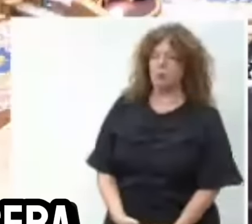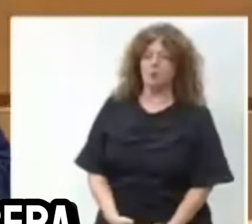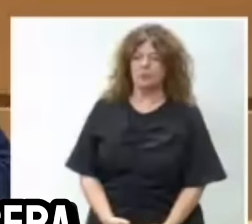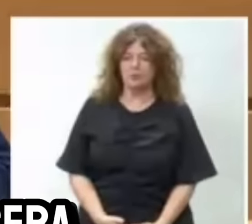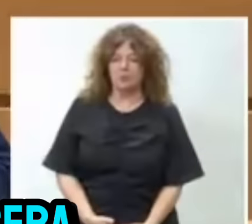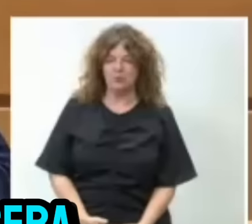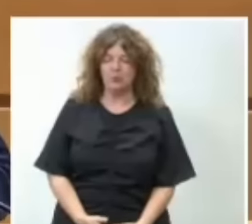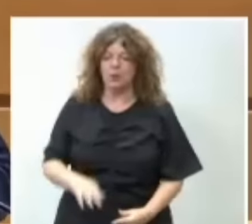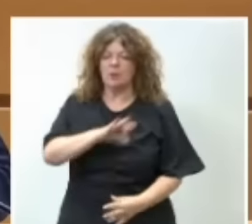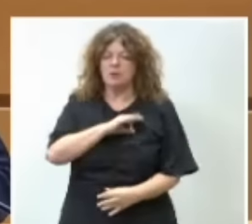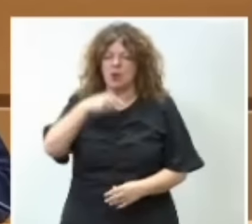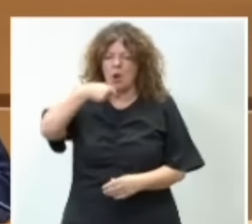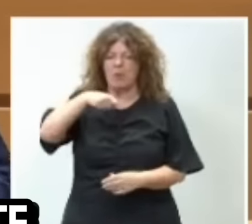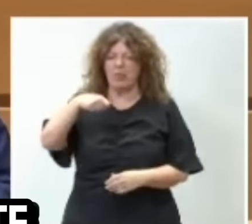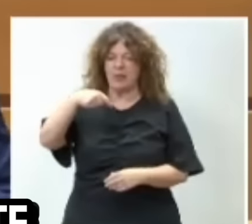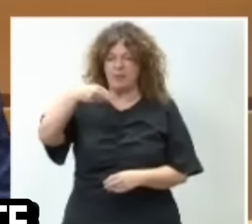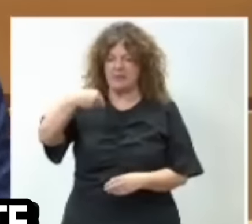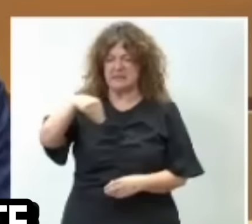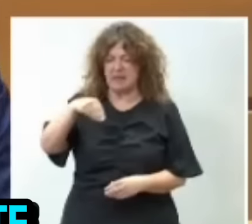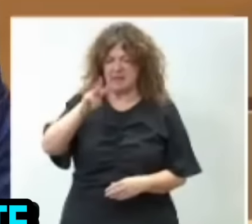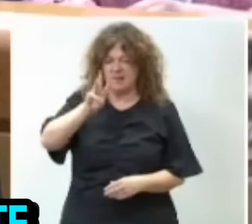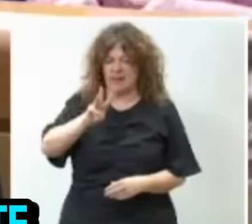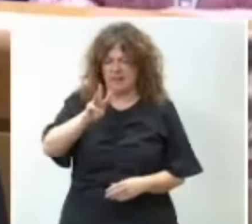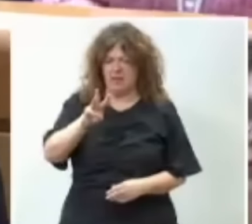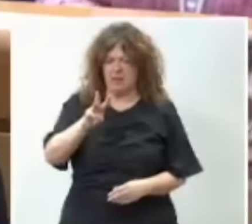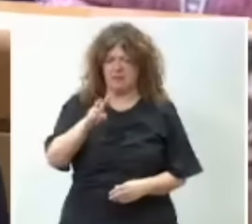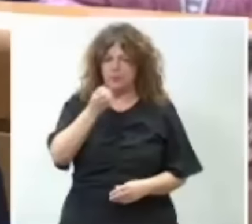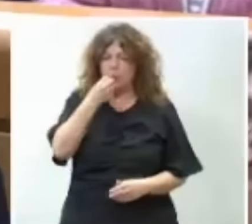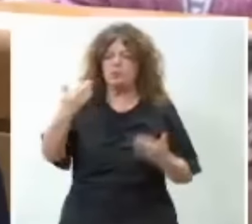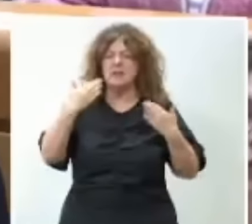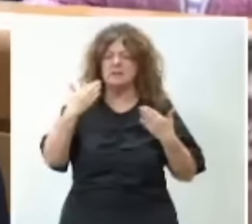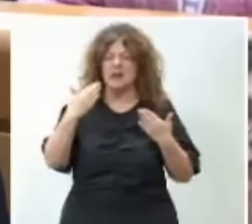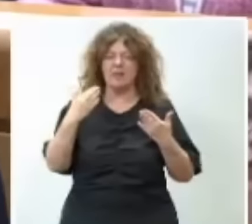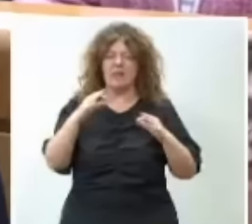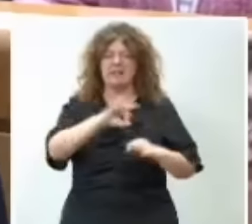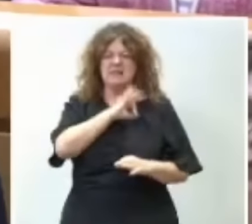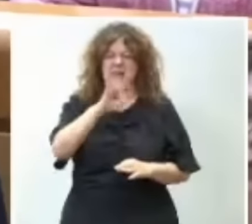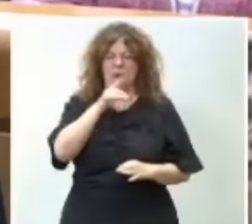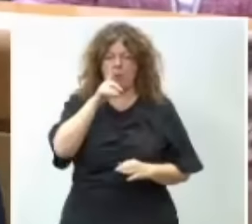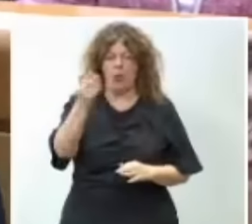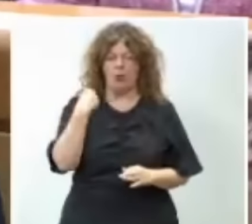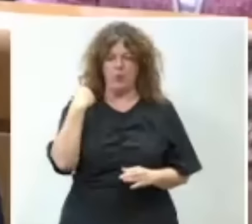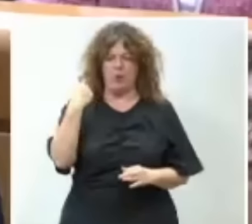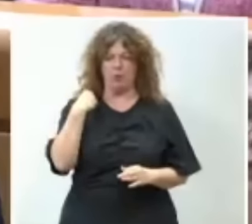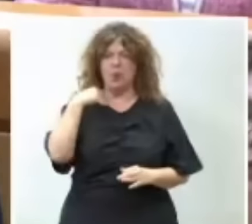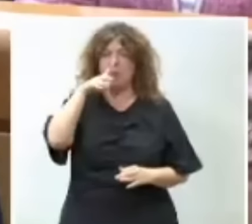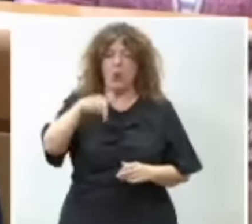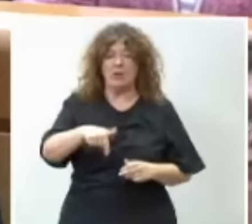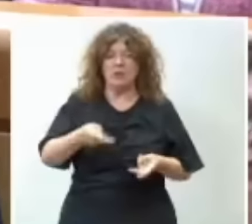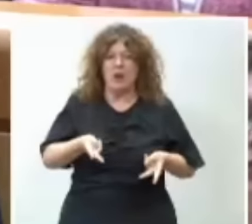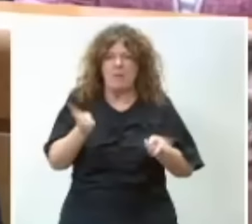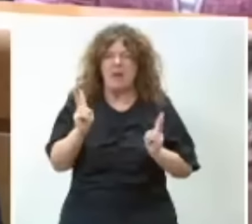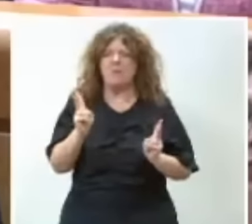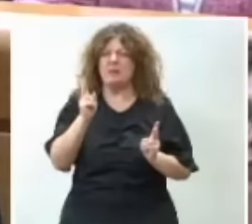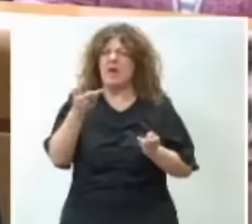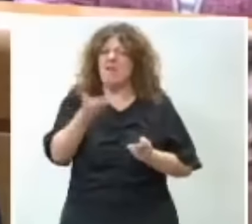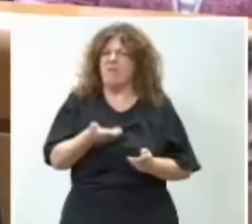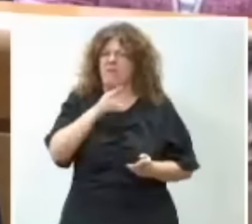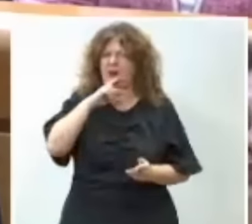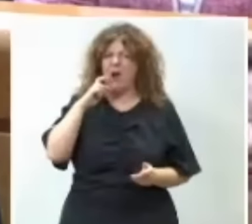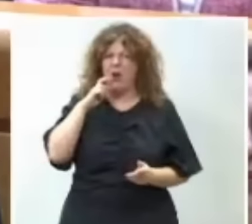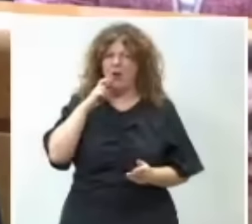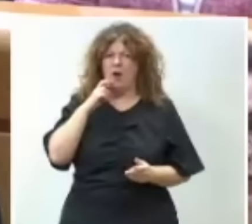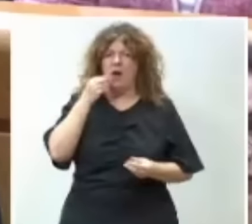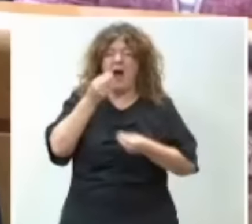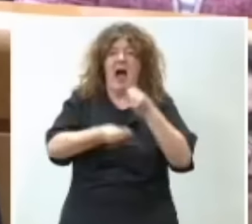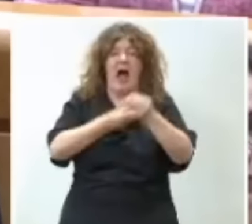Señora vicepresidenta tercera, tiene la palabra. Muchas gracias, presidente. Y muchas gracias, señoría, por su pregunta. Porque esto me permite poner en valor lo que ha sido la